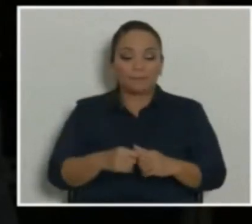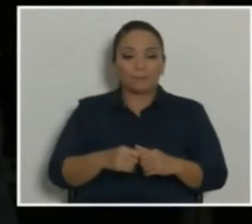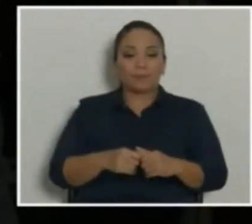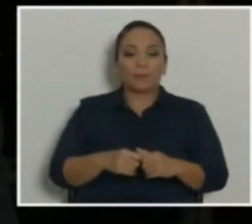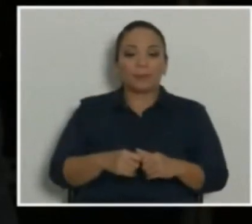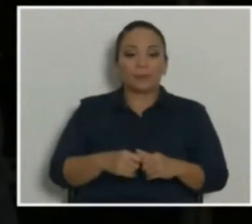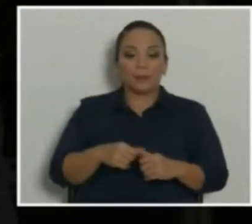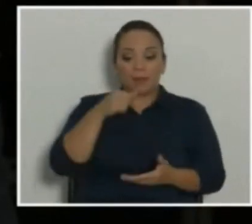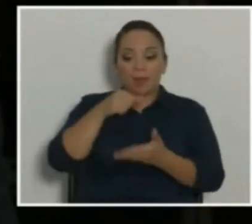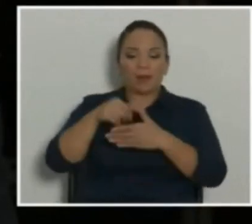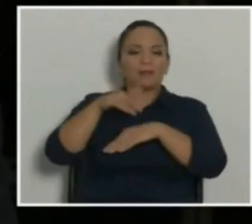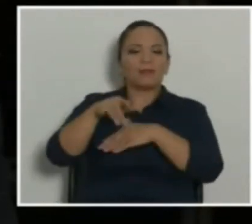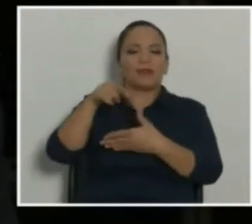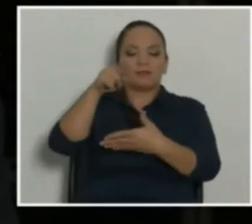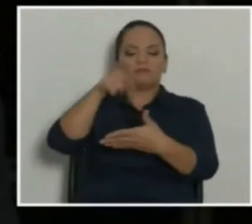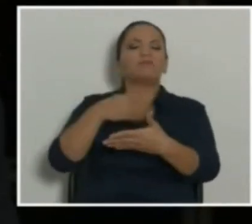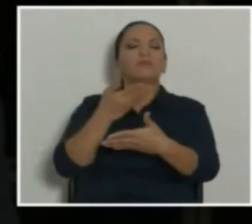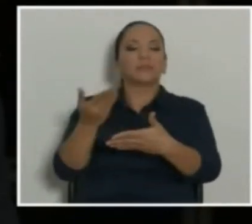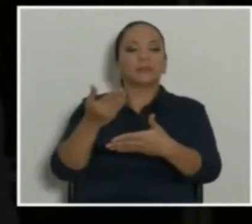República,